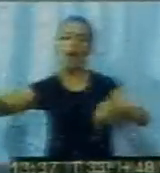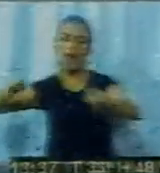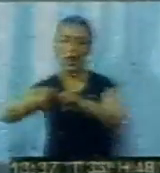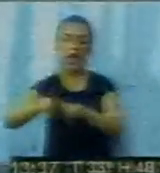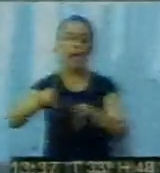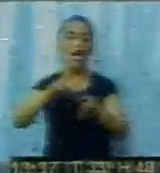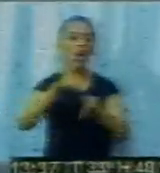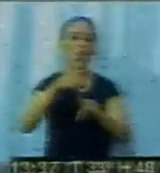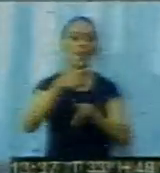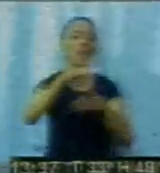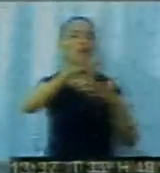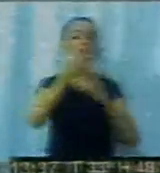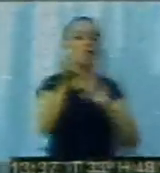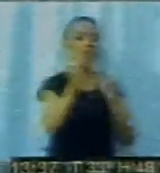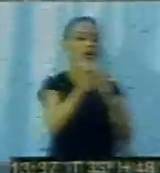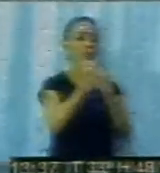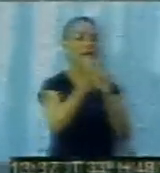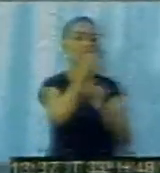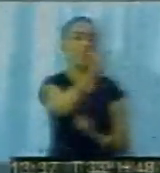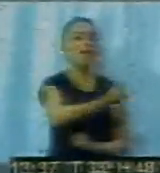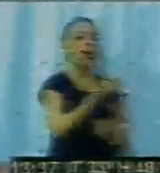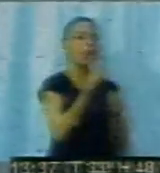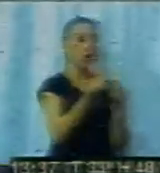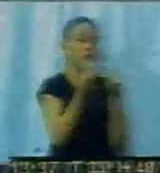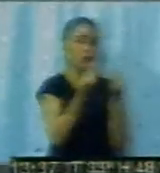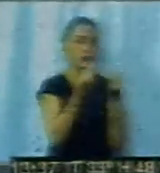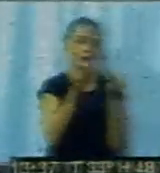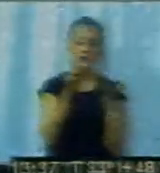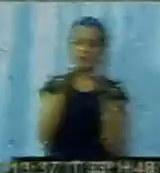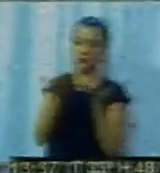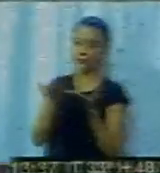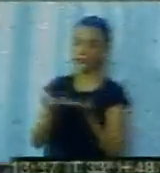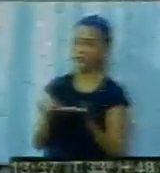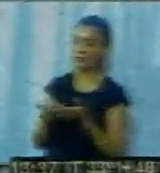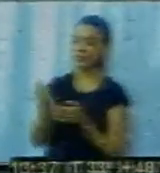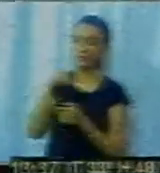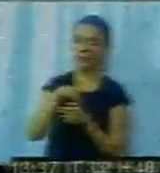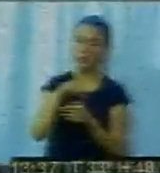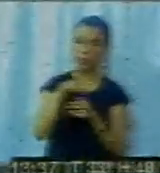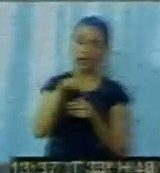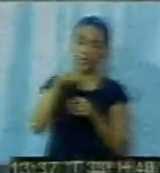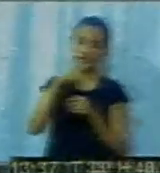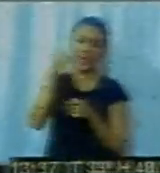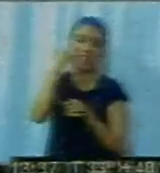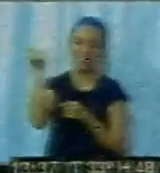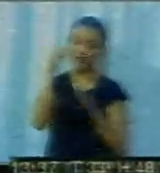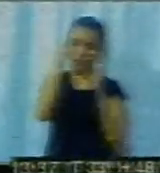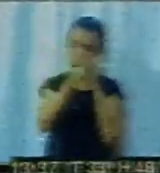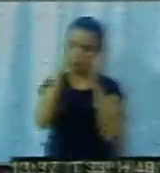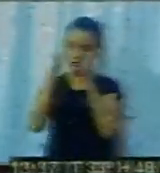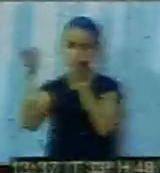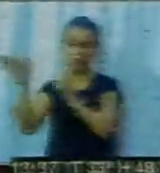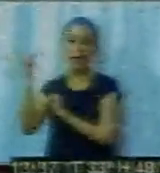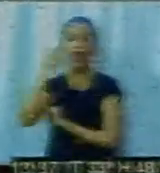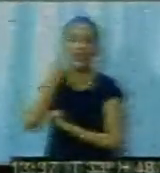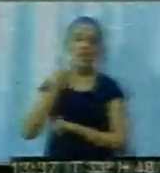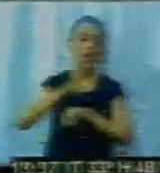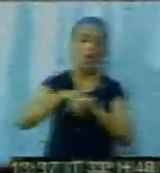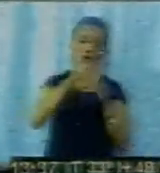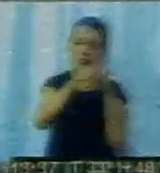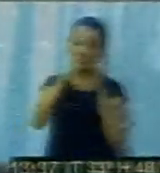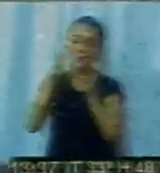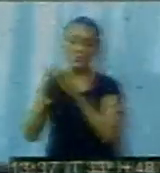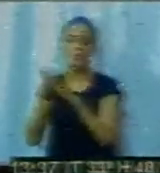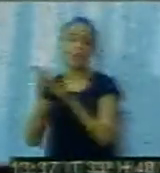¿Qué modalidad va a tener este año, este verano? Sí, el cronograma está armado, pero ahí estamos viendo de cambiar